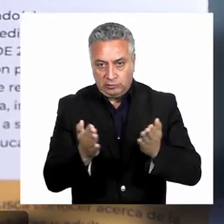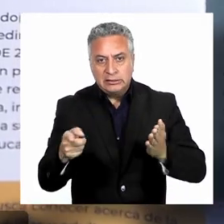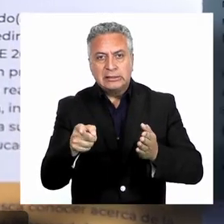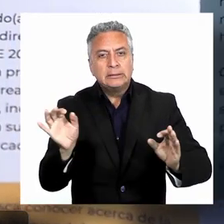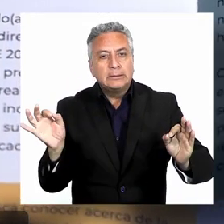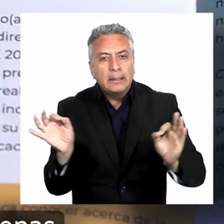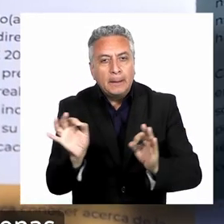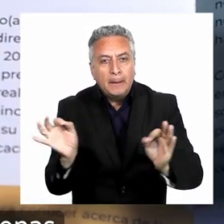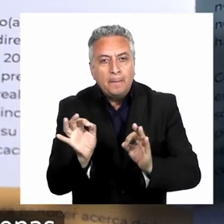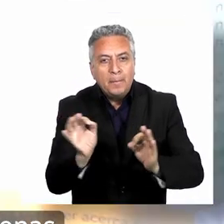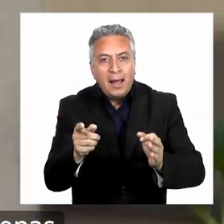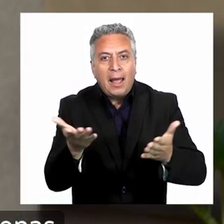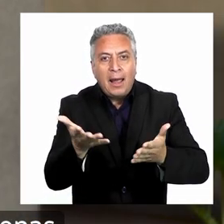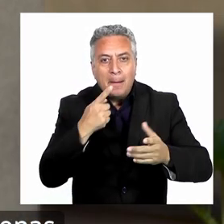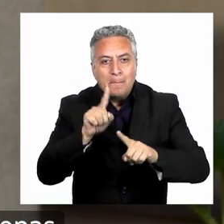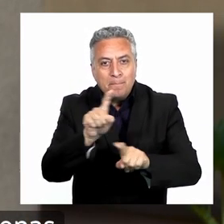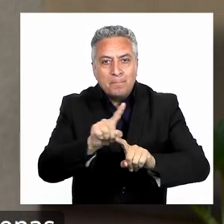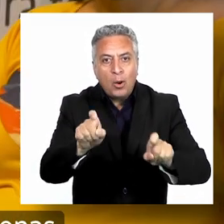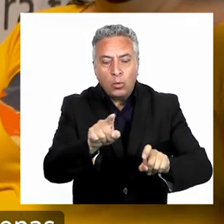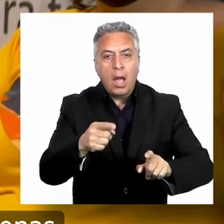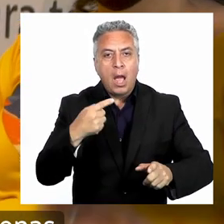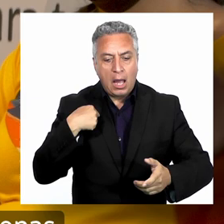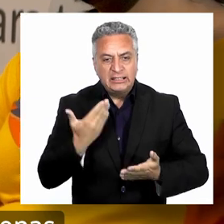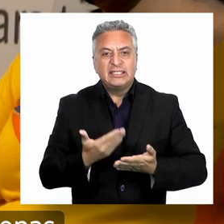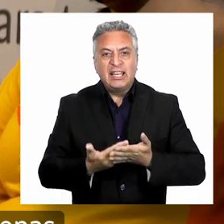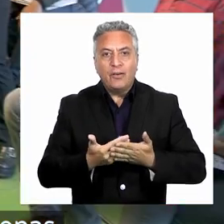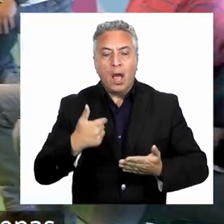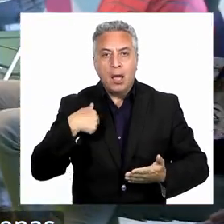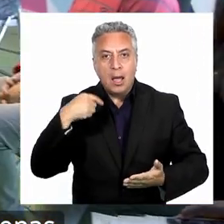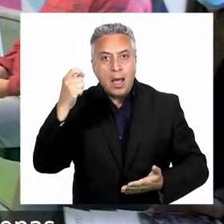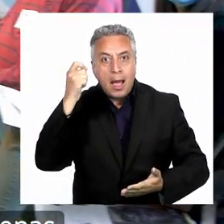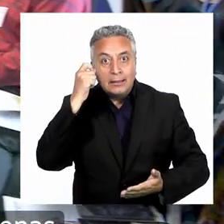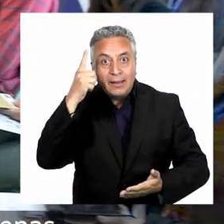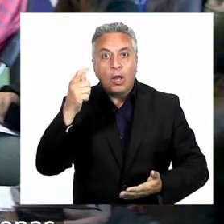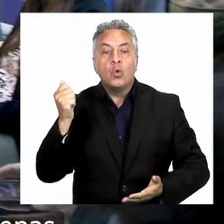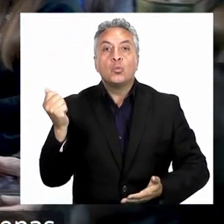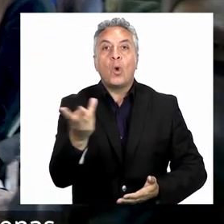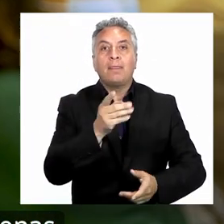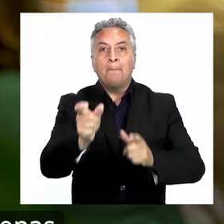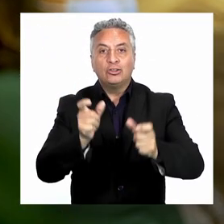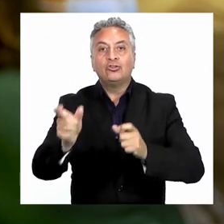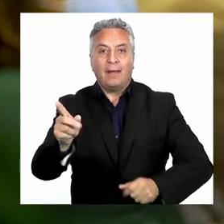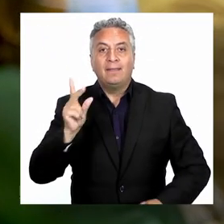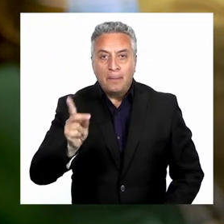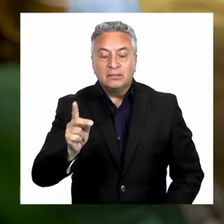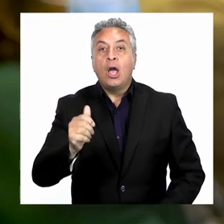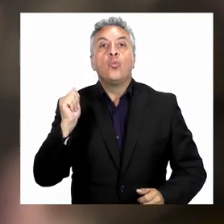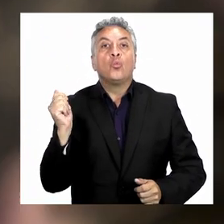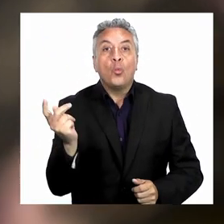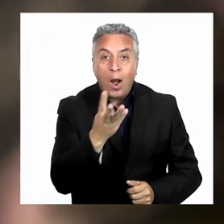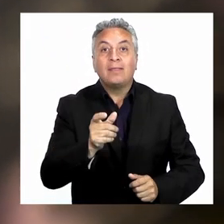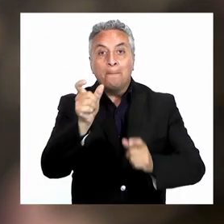explica la encuesta y que nos va a servir para ver realmente cuántas personas tenemos con discapacidad y cuántas